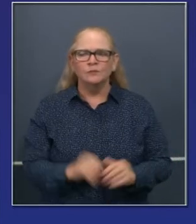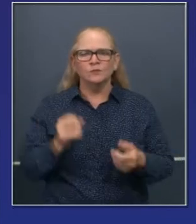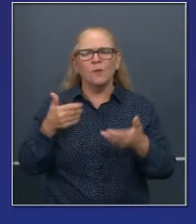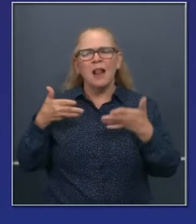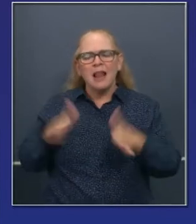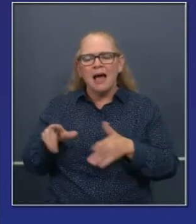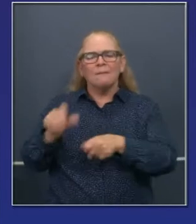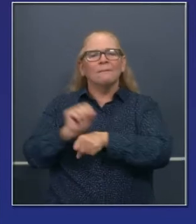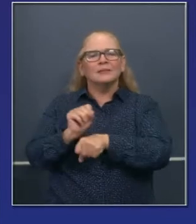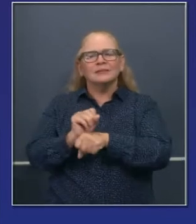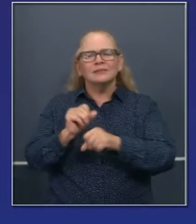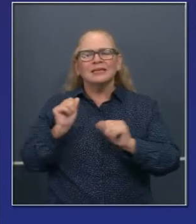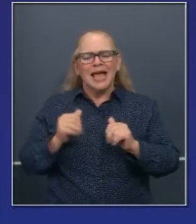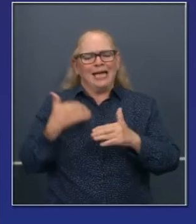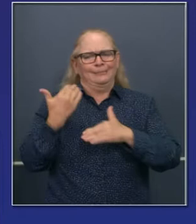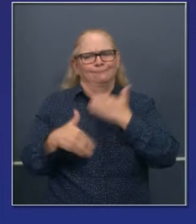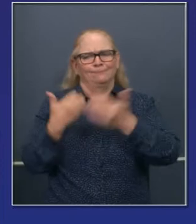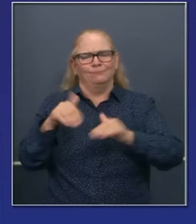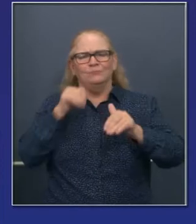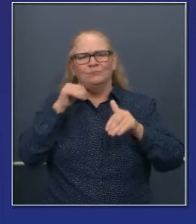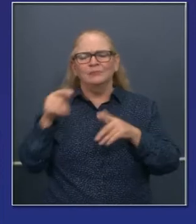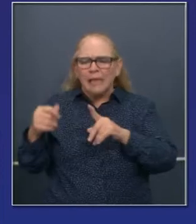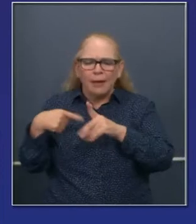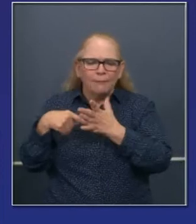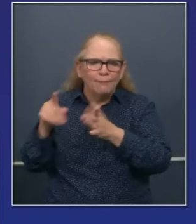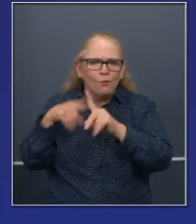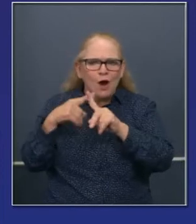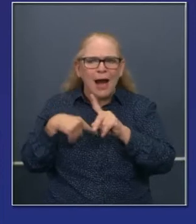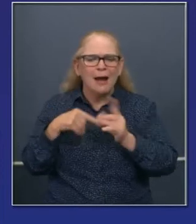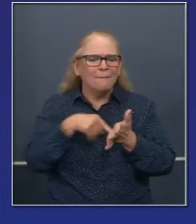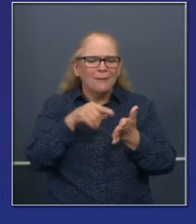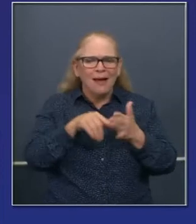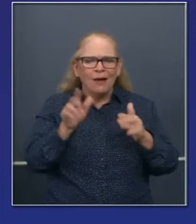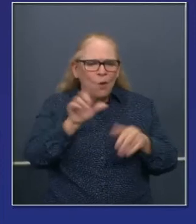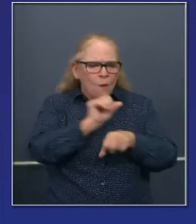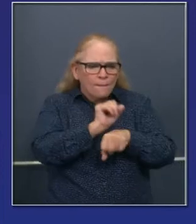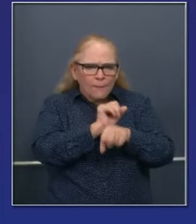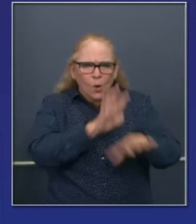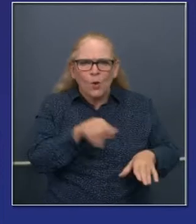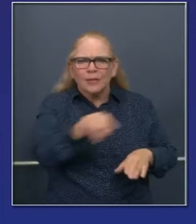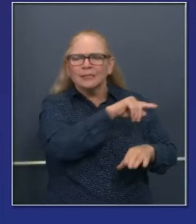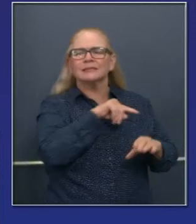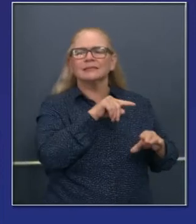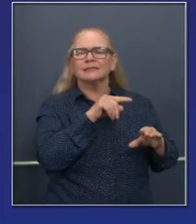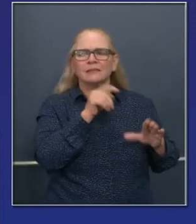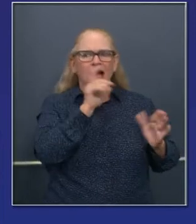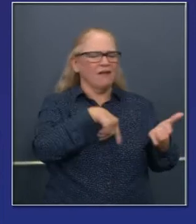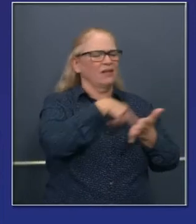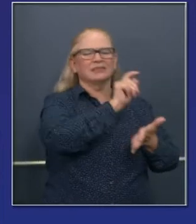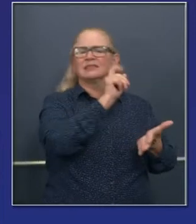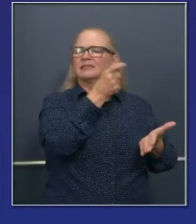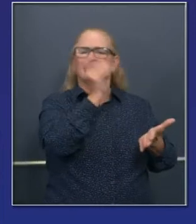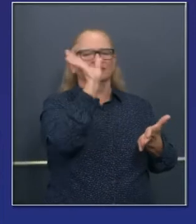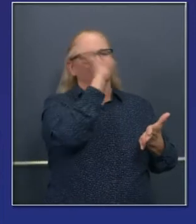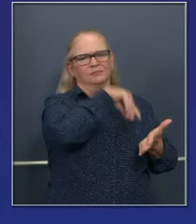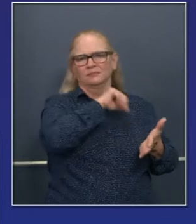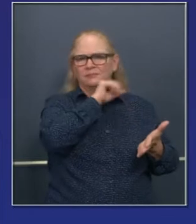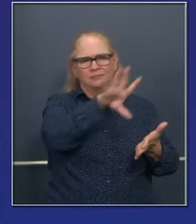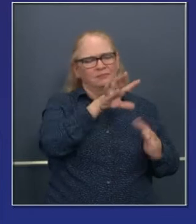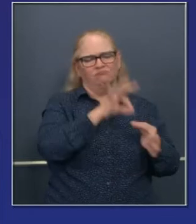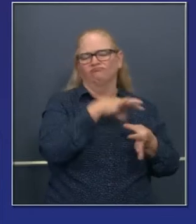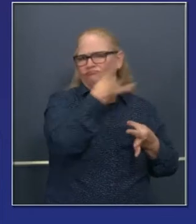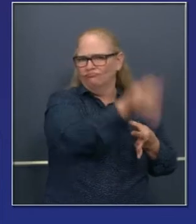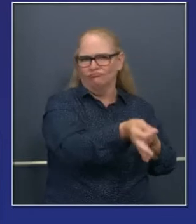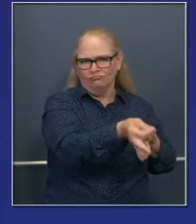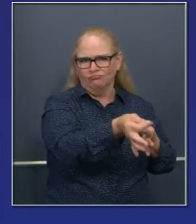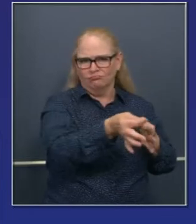meses y es dinero que pueden utilizar para pagar a sus empleados, pagar el alquiler y otros gastos y gastos extraordinarios que tienen.